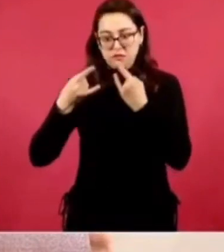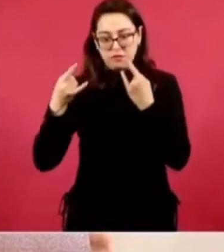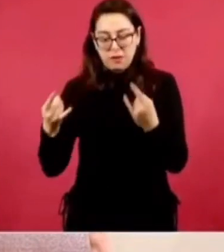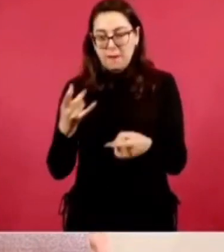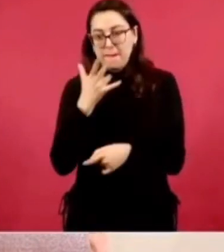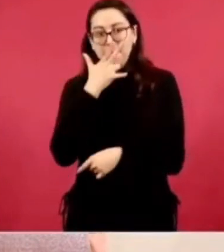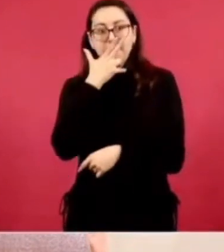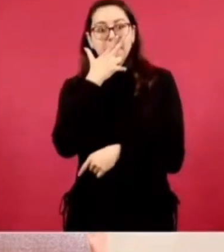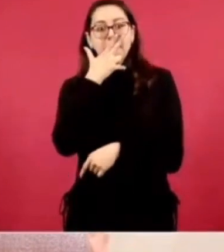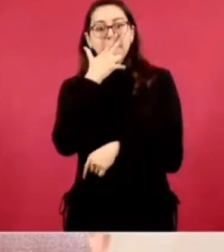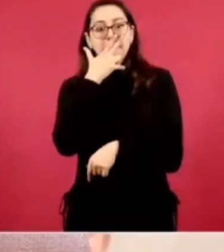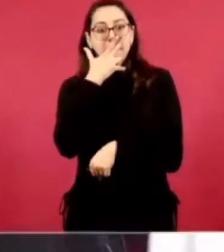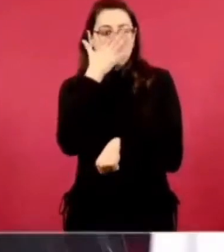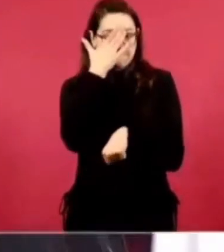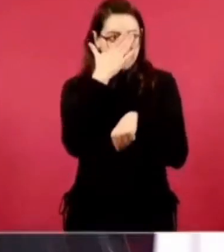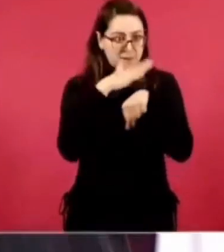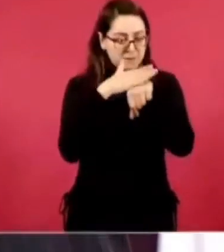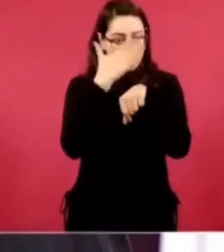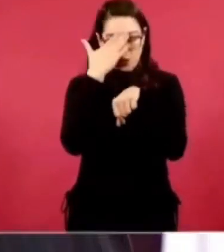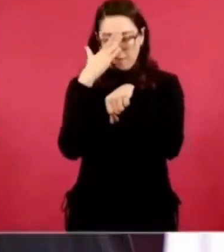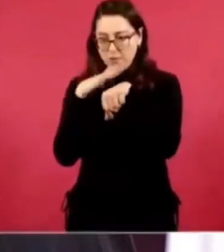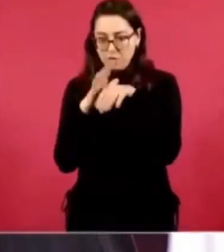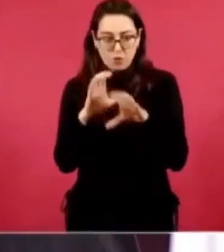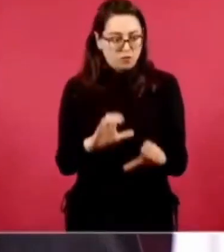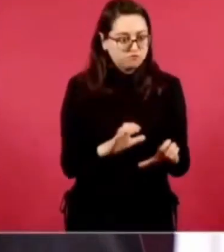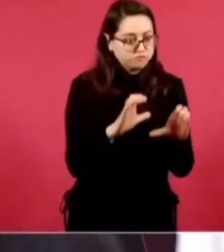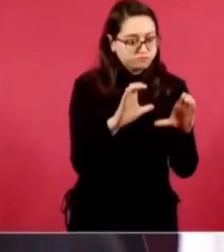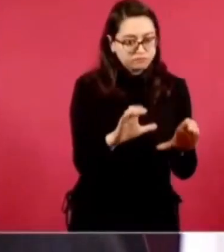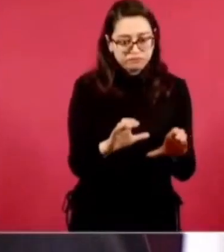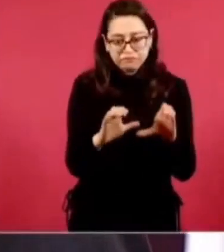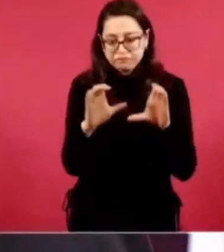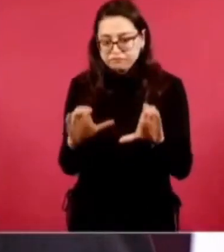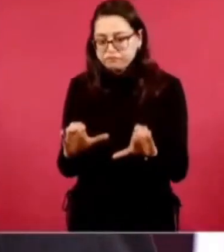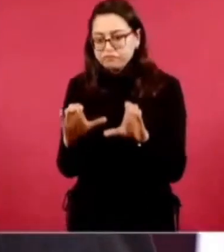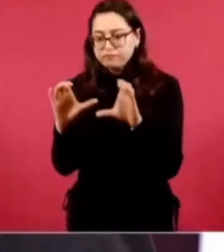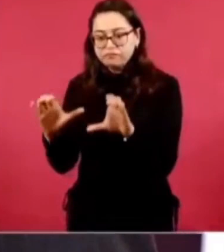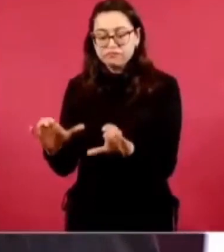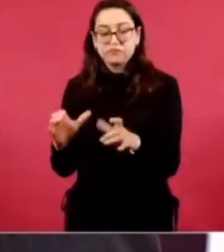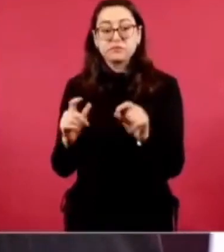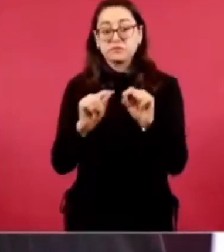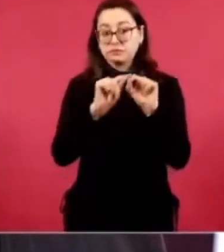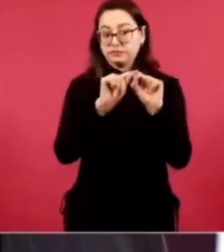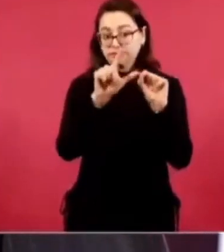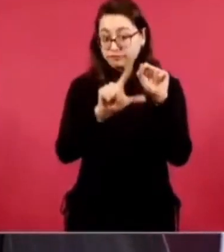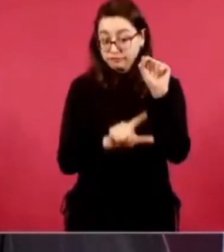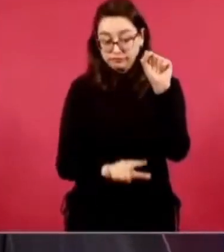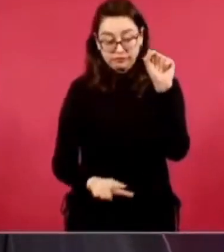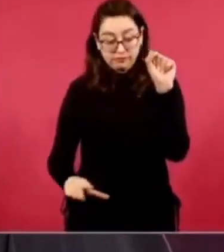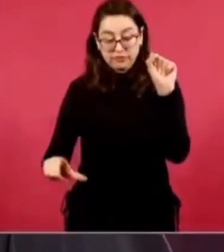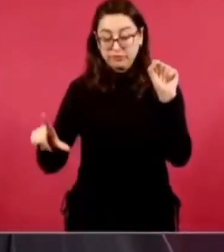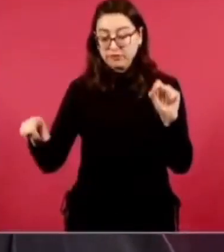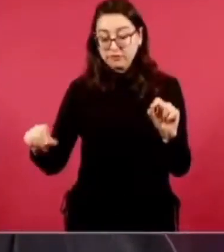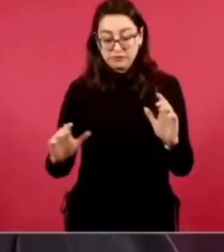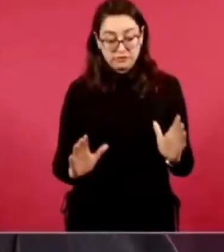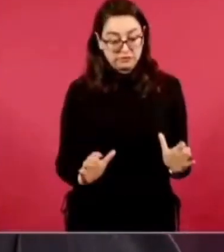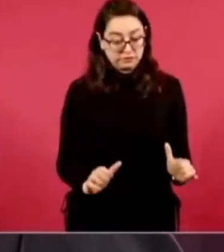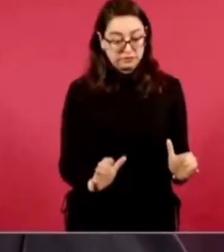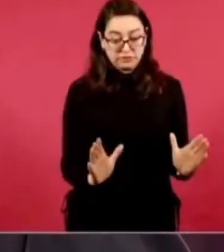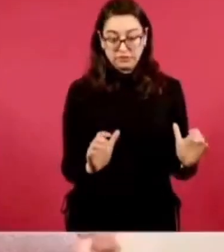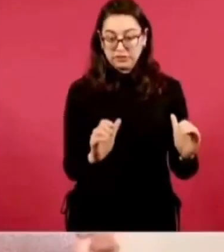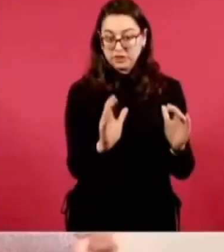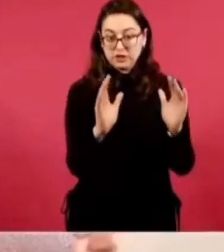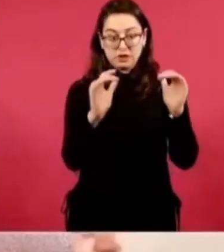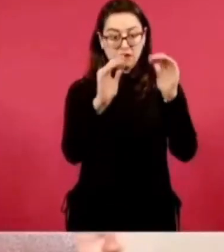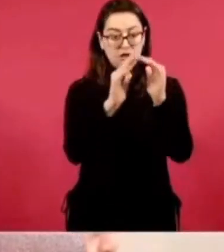de las zonas arqueológicas del país y de manera especial